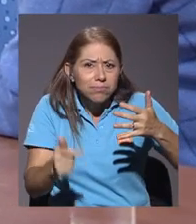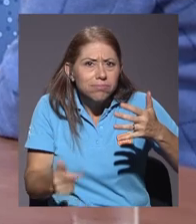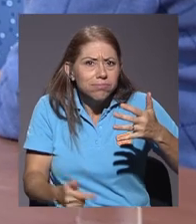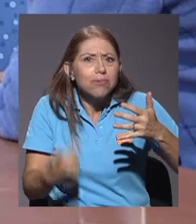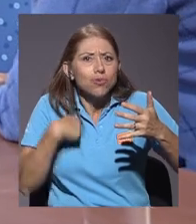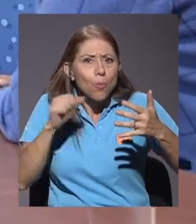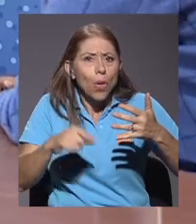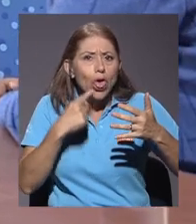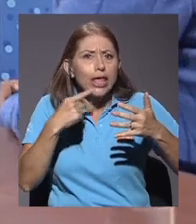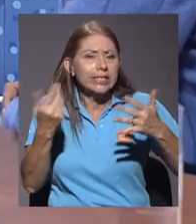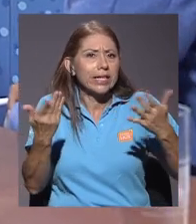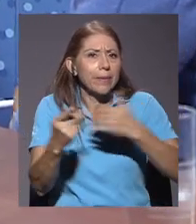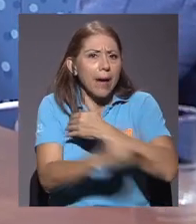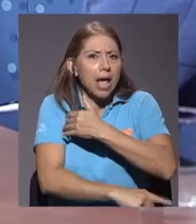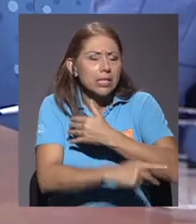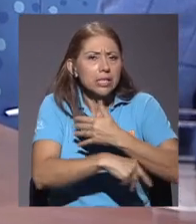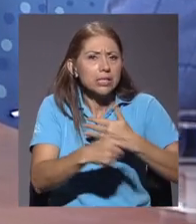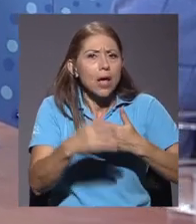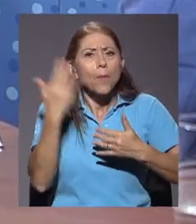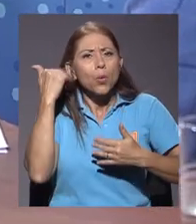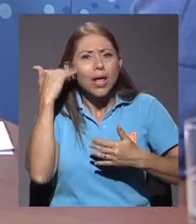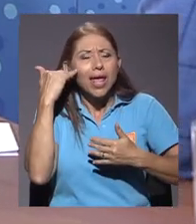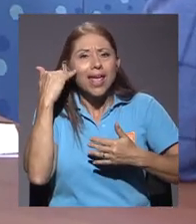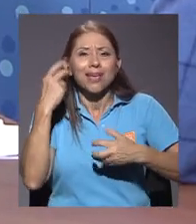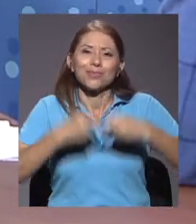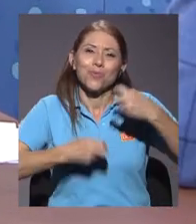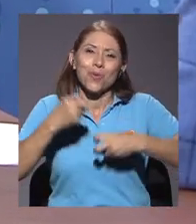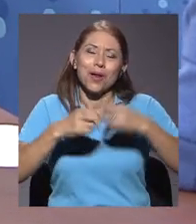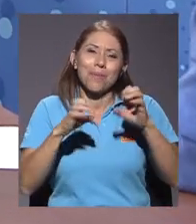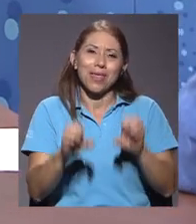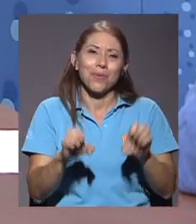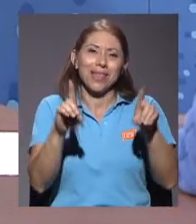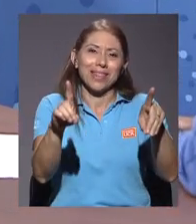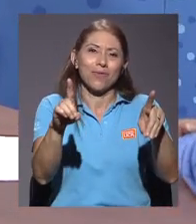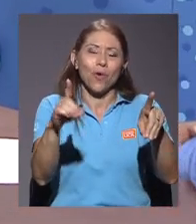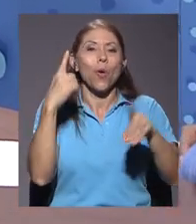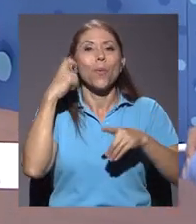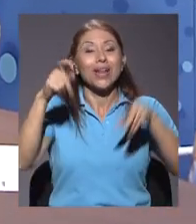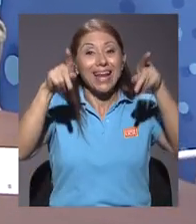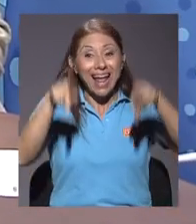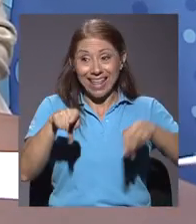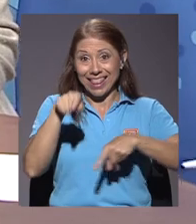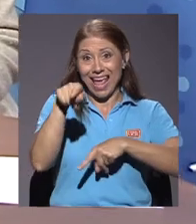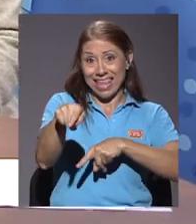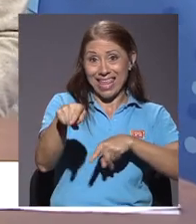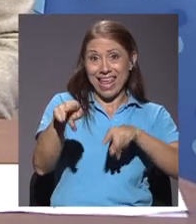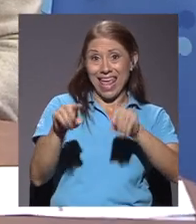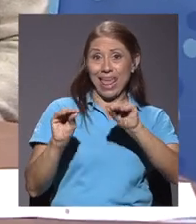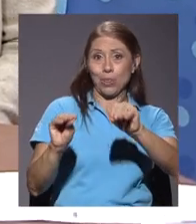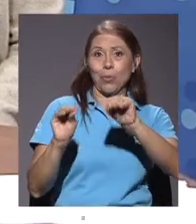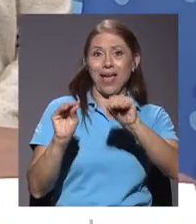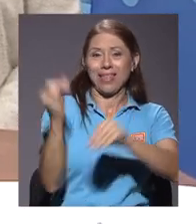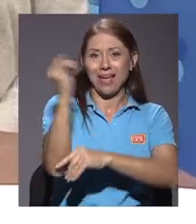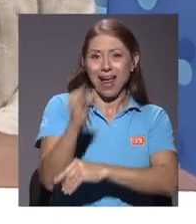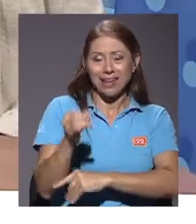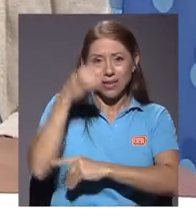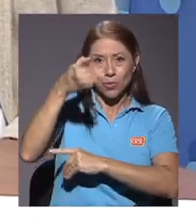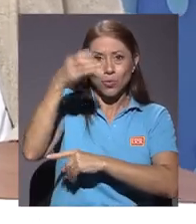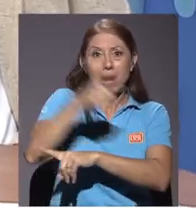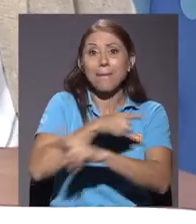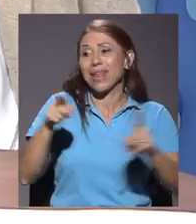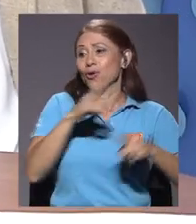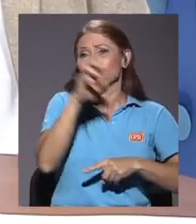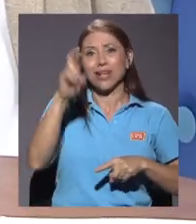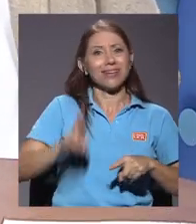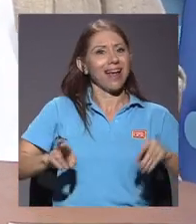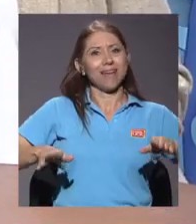de países le puedo decir, ¿por qué? Porque es un problema educativo, porque la gente fue educada en el arte y la cultura, no ha sido así en Costa